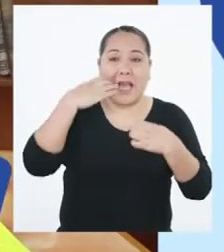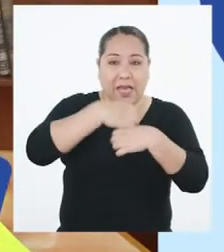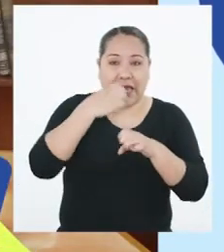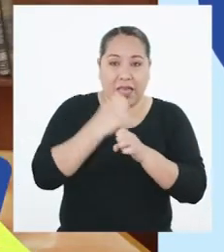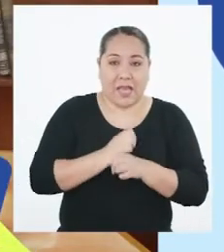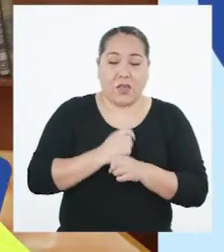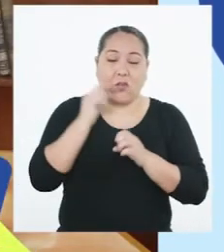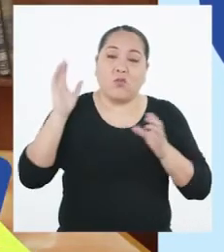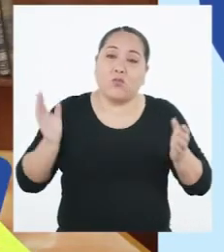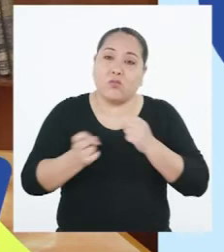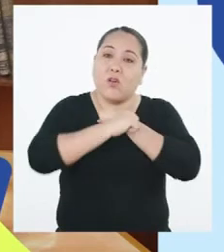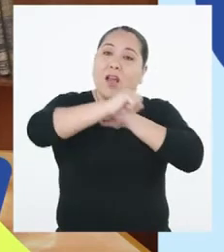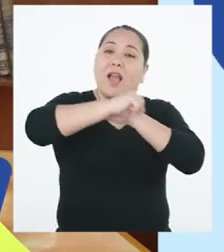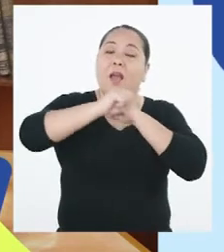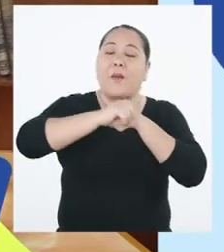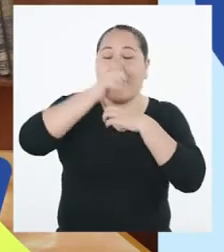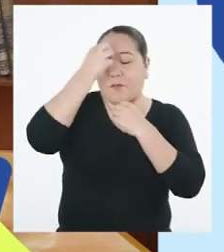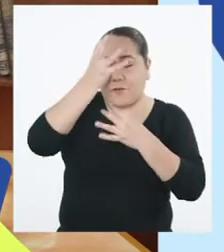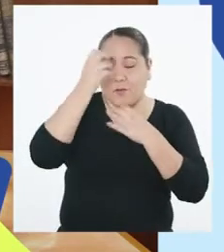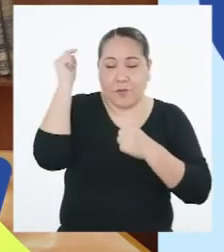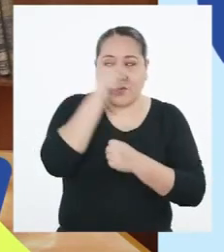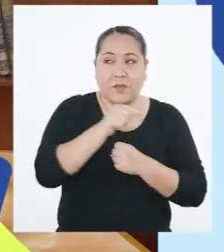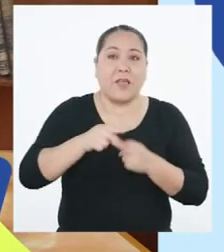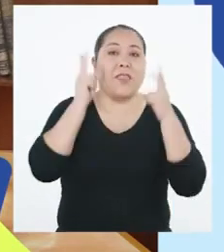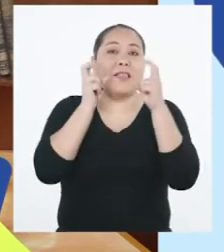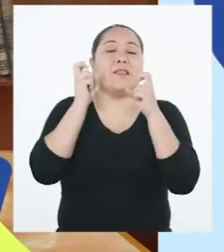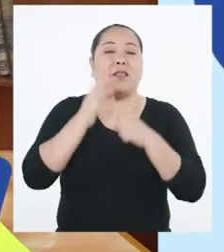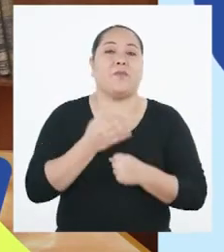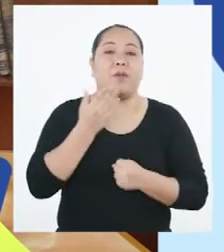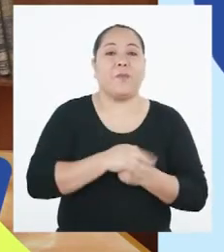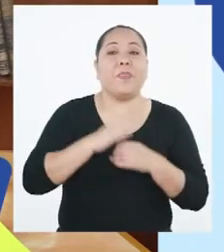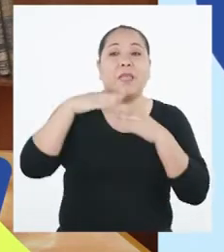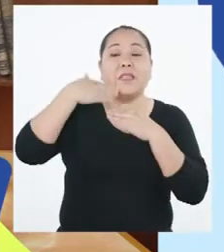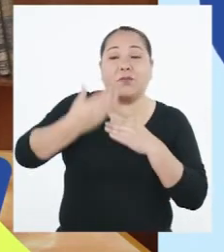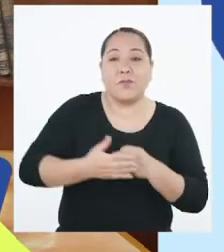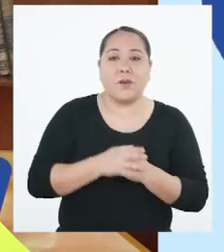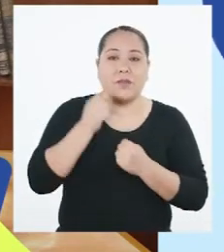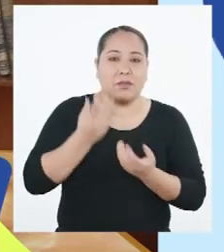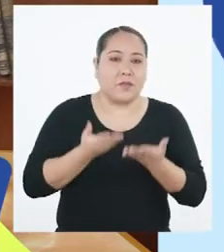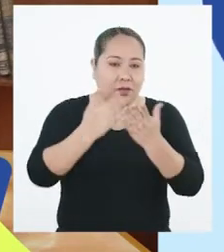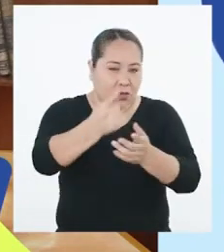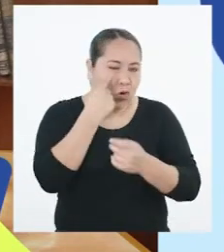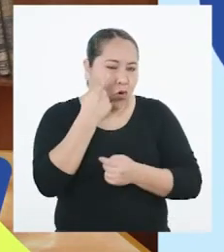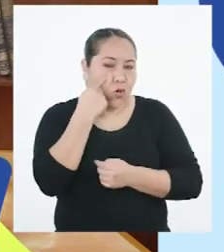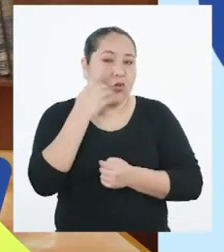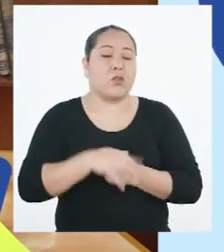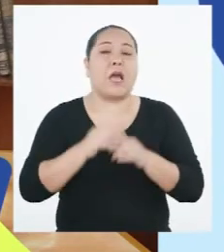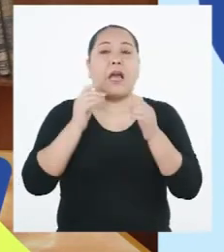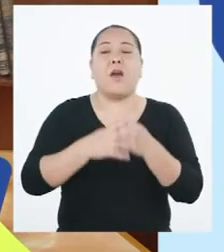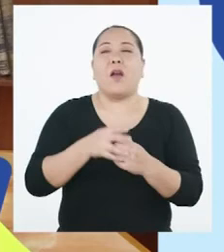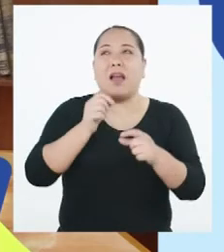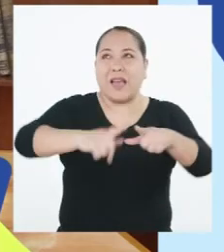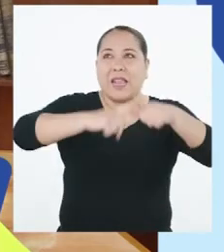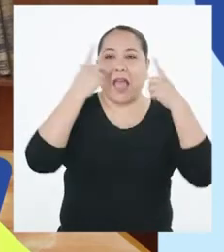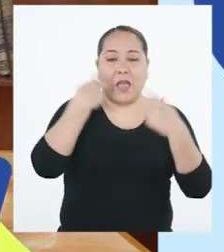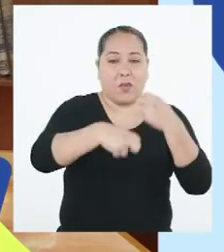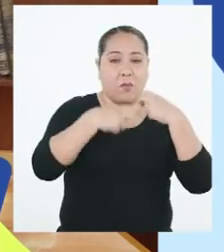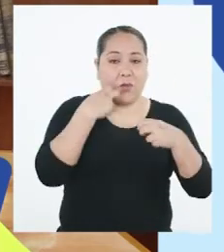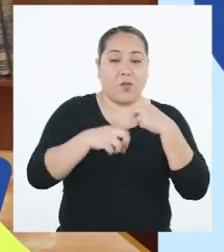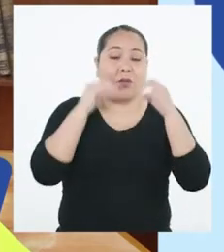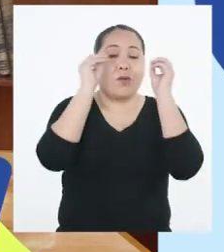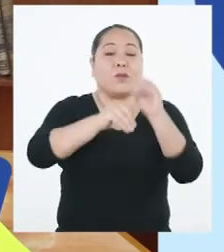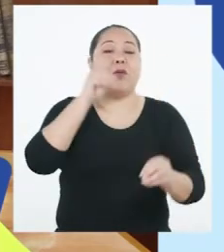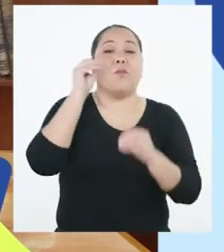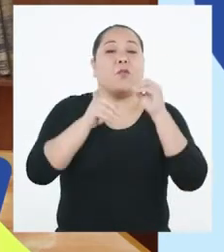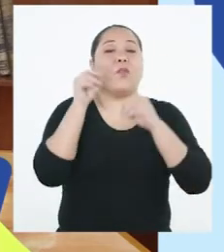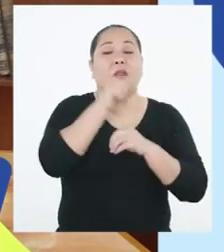crear una campaña de información respecto al tema. Luego, dar a conocer las graves consecuencias que